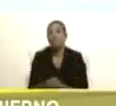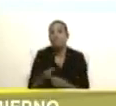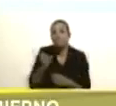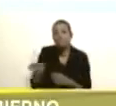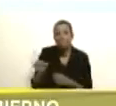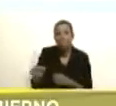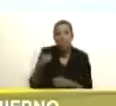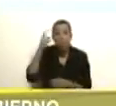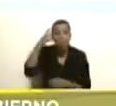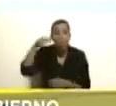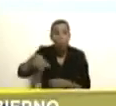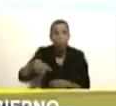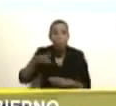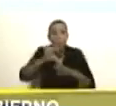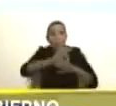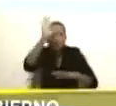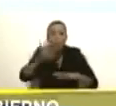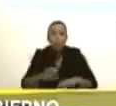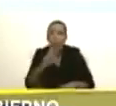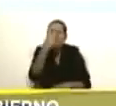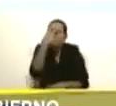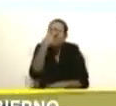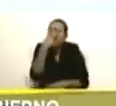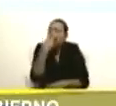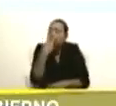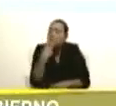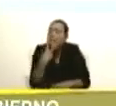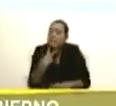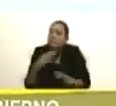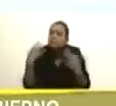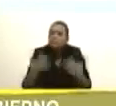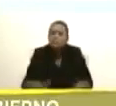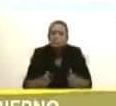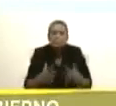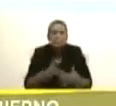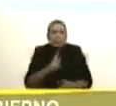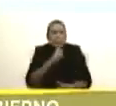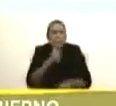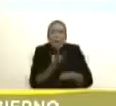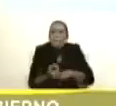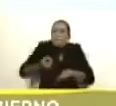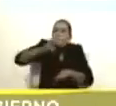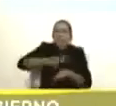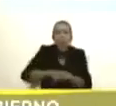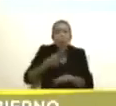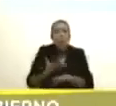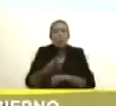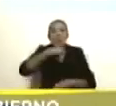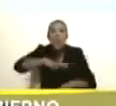Hoy tiene los índices de miseria, pobreza generalizada, peores de su historia,